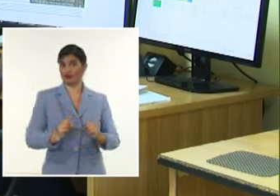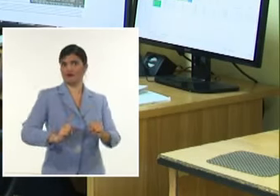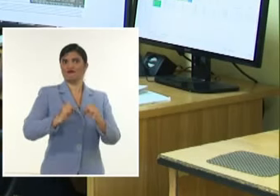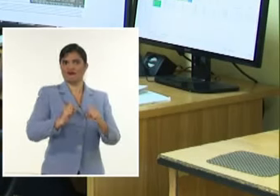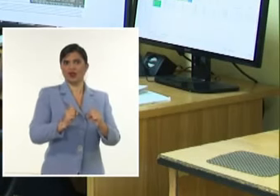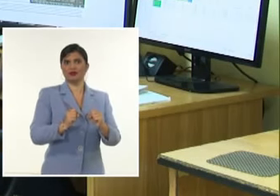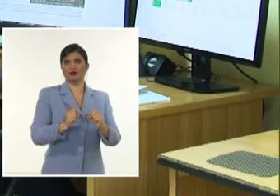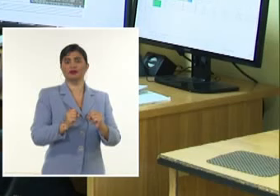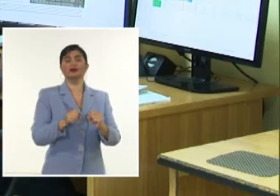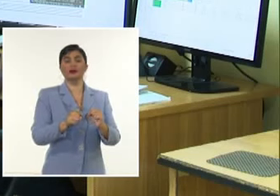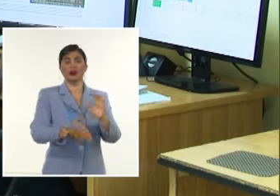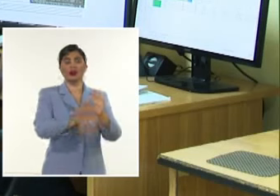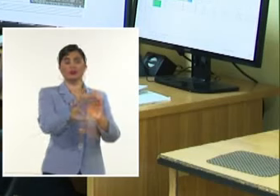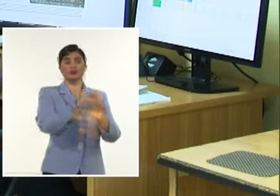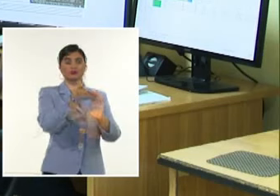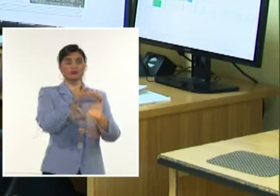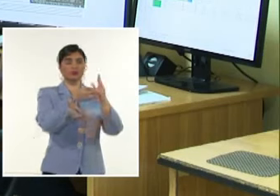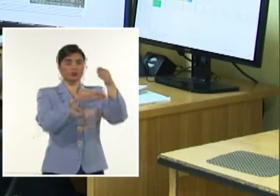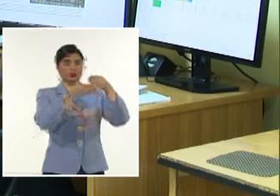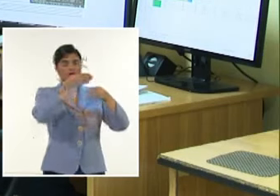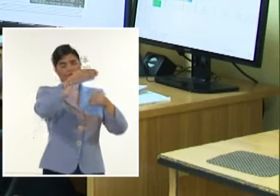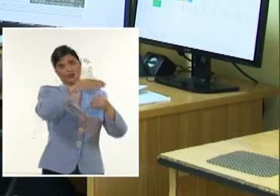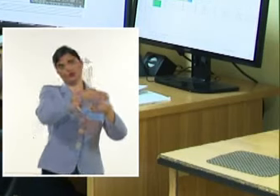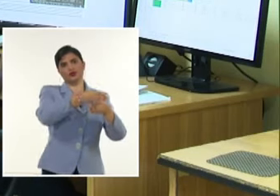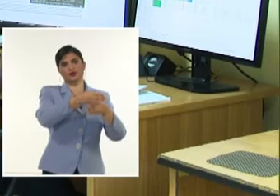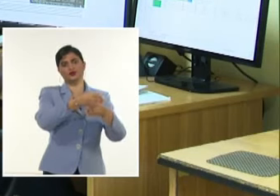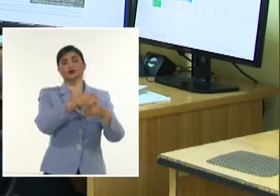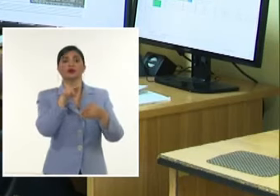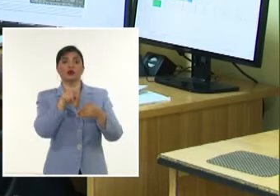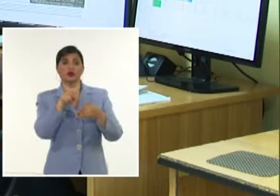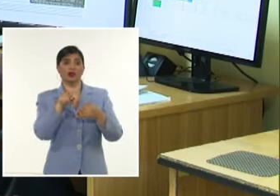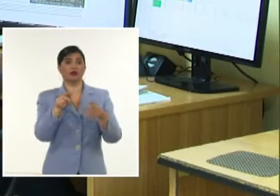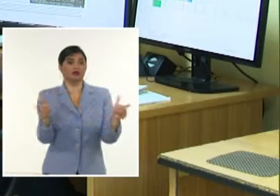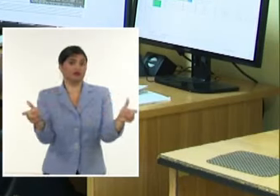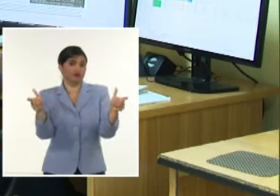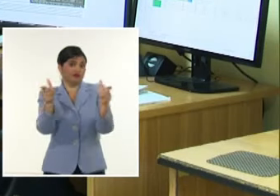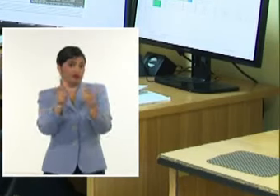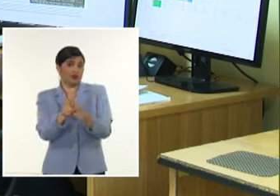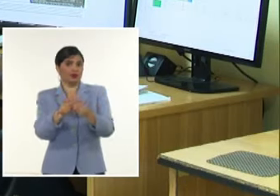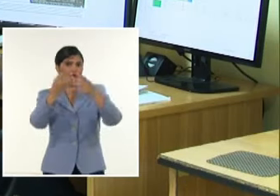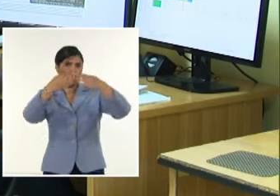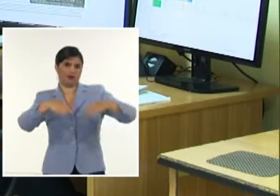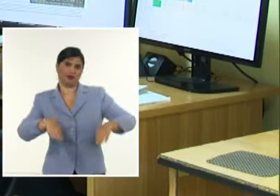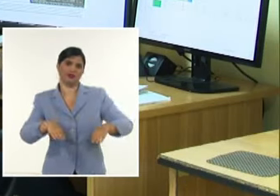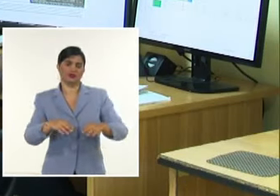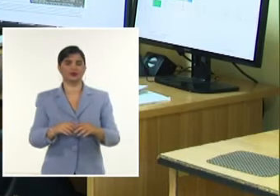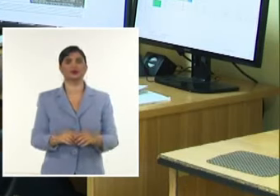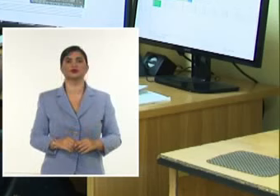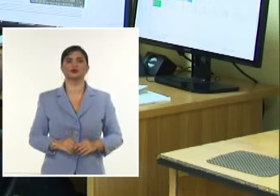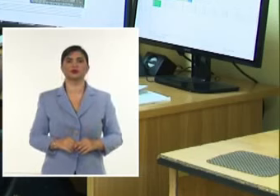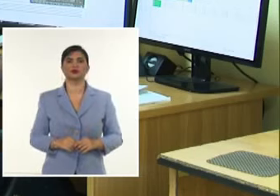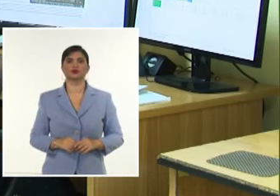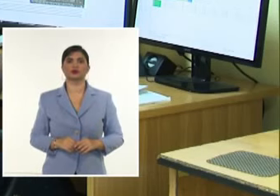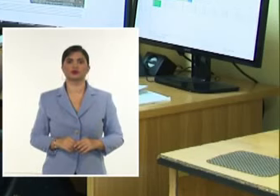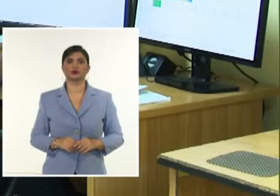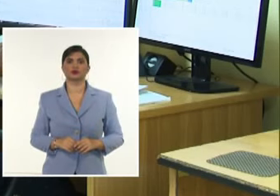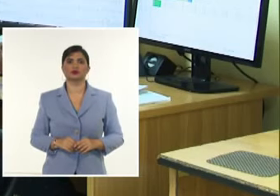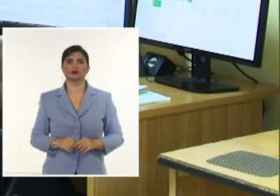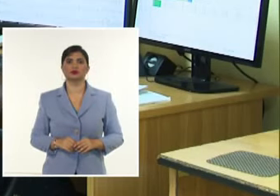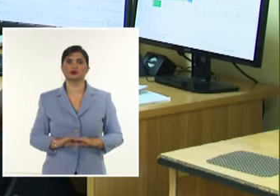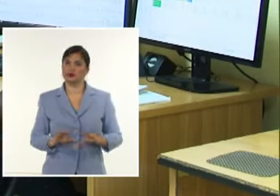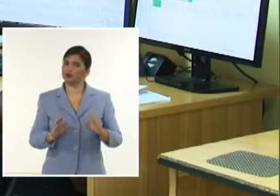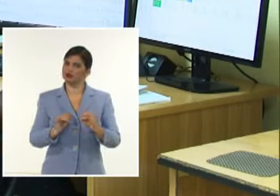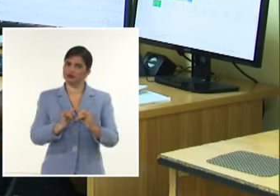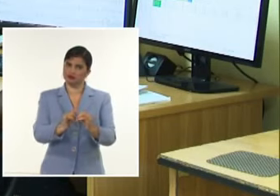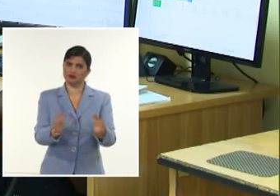No sean vulnerables Y también reducir La vulnerabilidad En las construcciones existentes Con estos días Terminamos el pase Y le